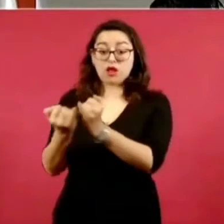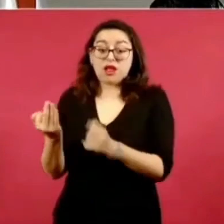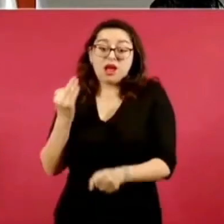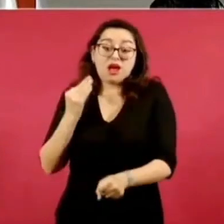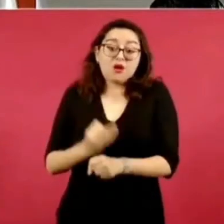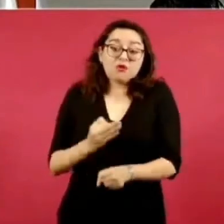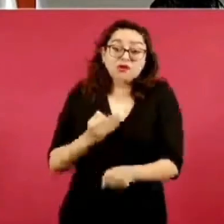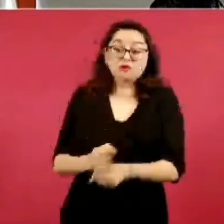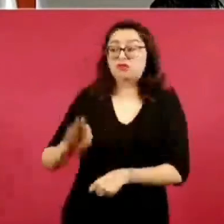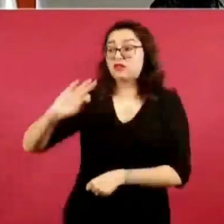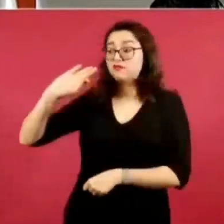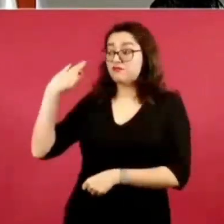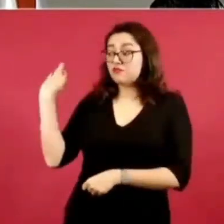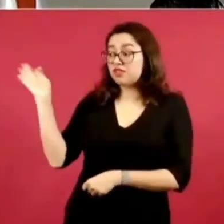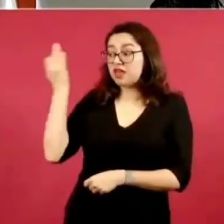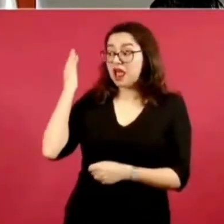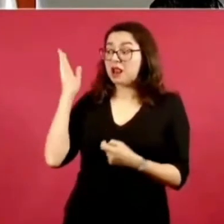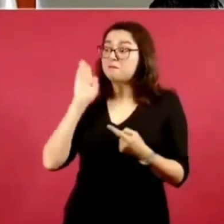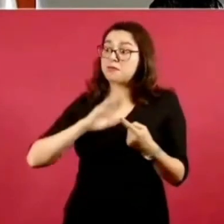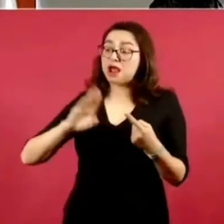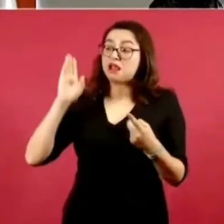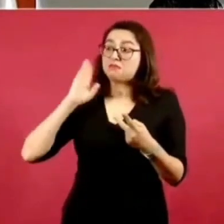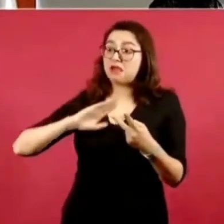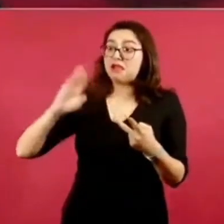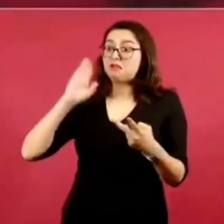¿Qué es lo que se tiene que hacer?